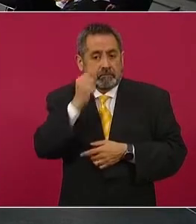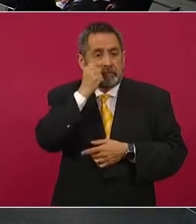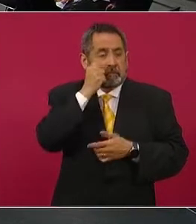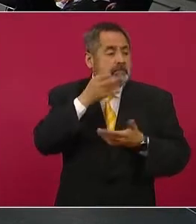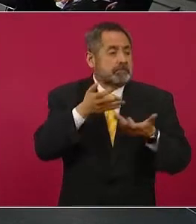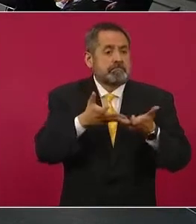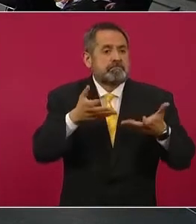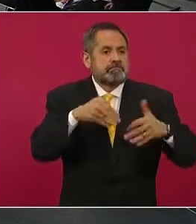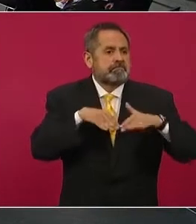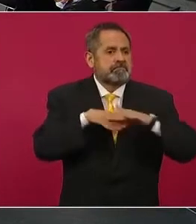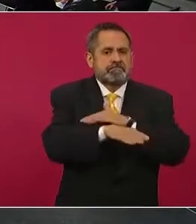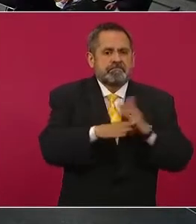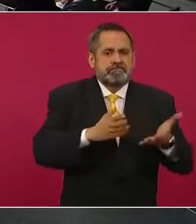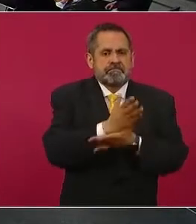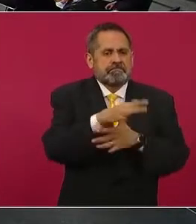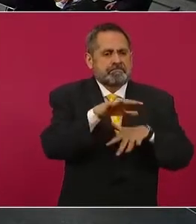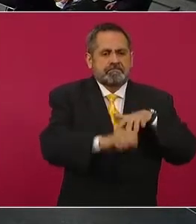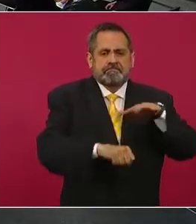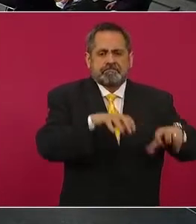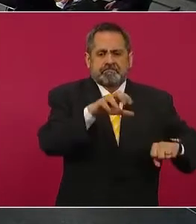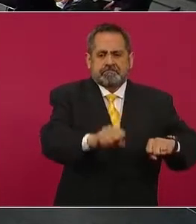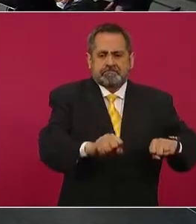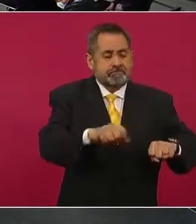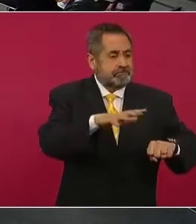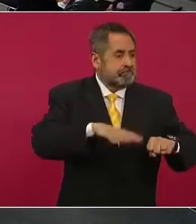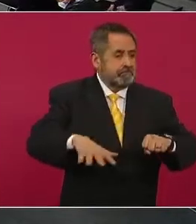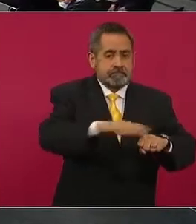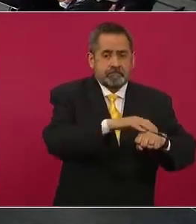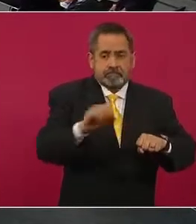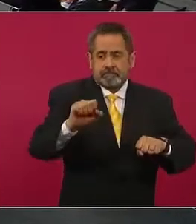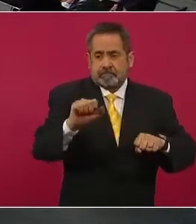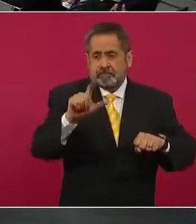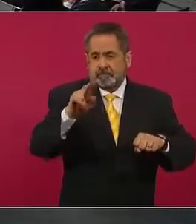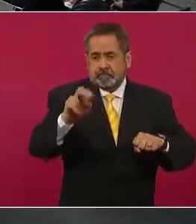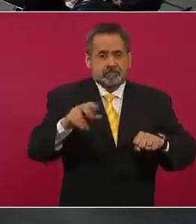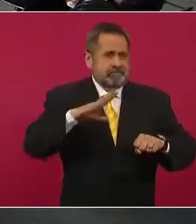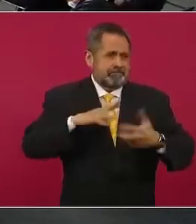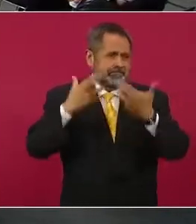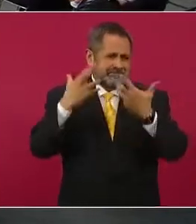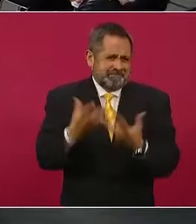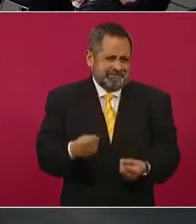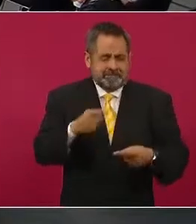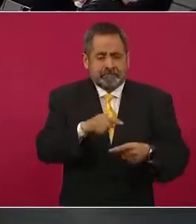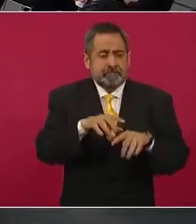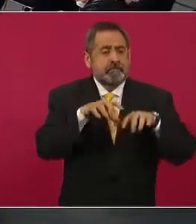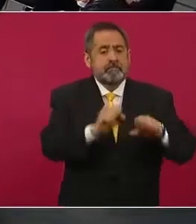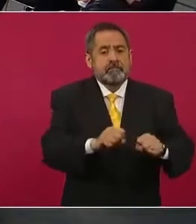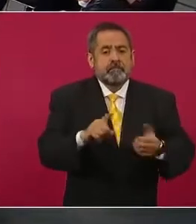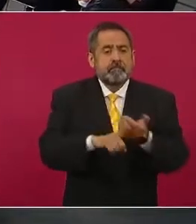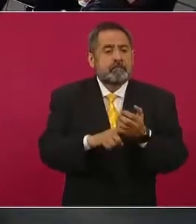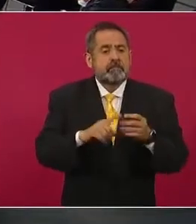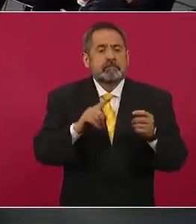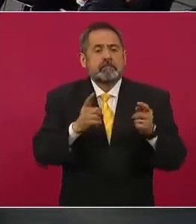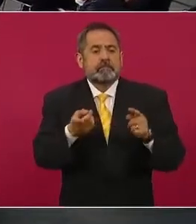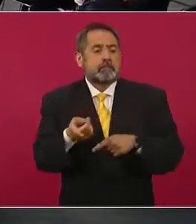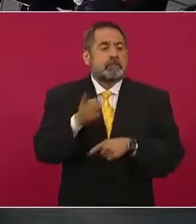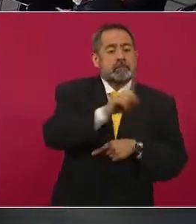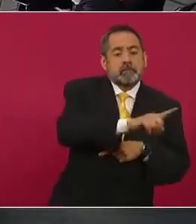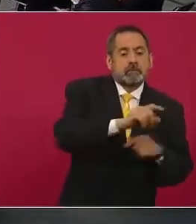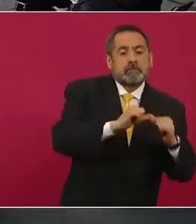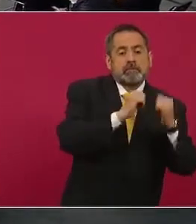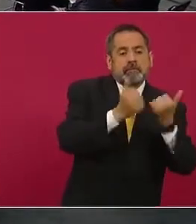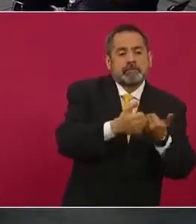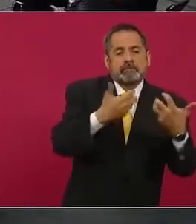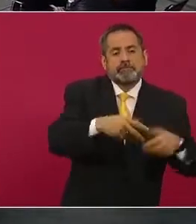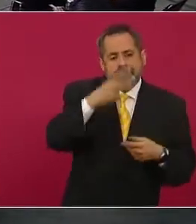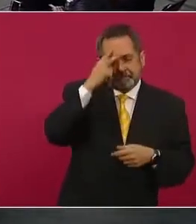terrenos, ya se apropió específicamente del de Salinas, que se calcula tiene más presencia, por medio de una subsidiaria. 90